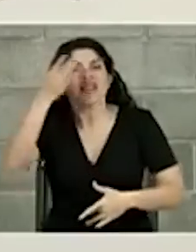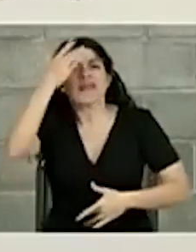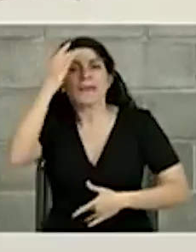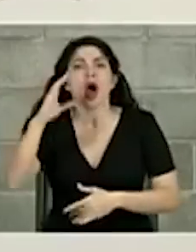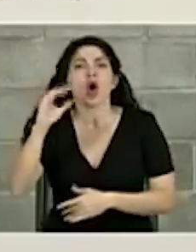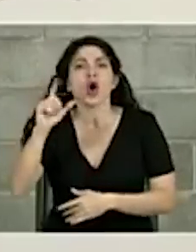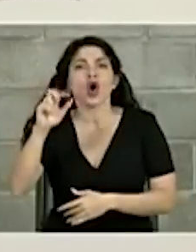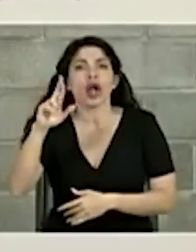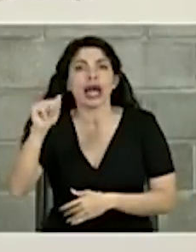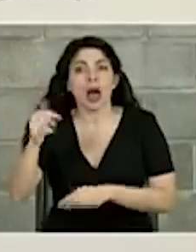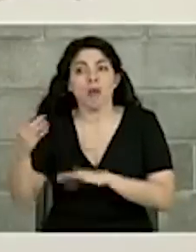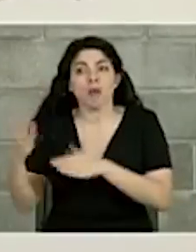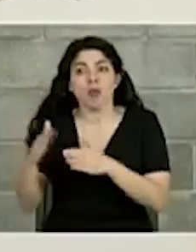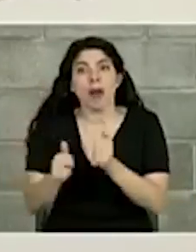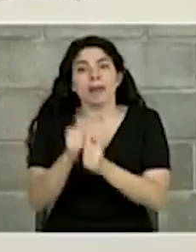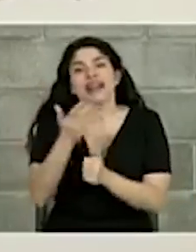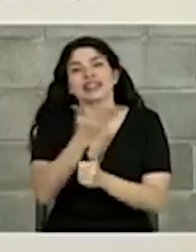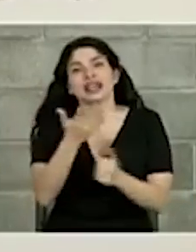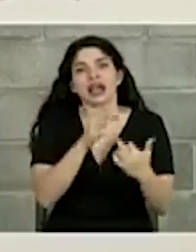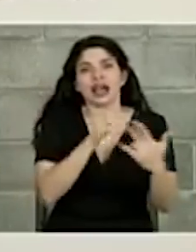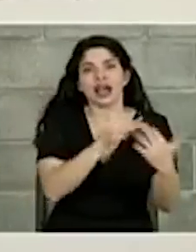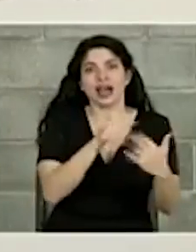que mató más gente que el combate bélico.